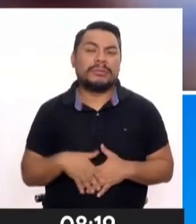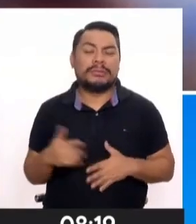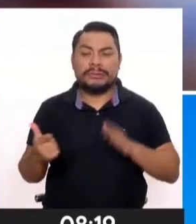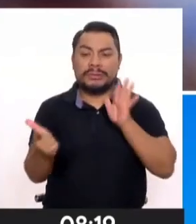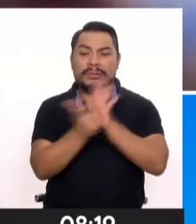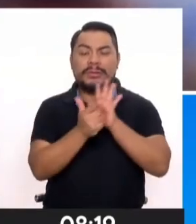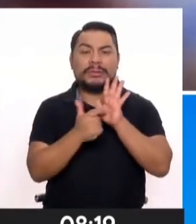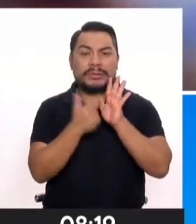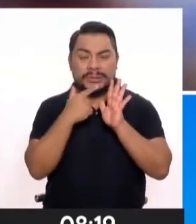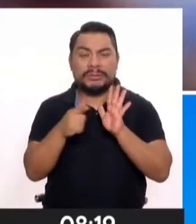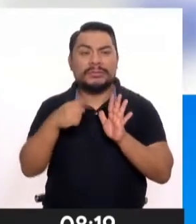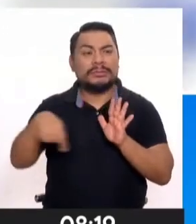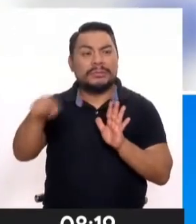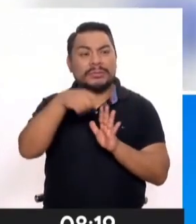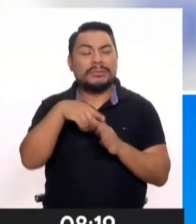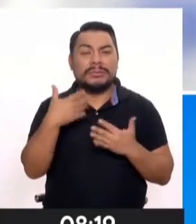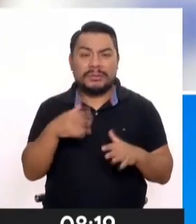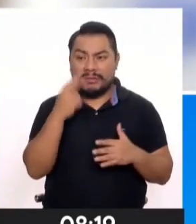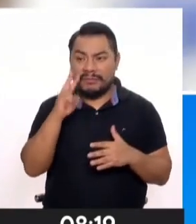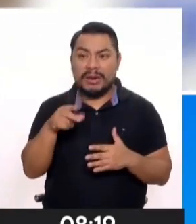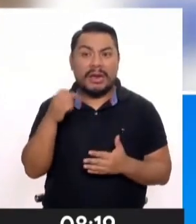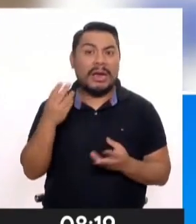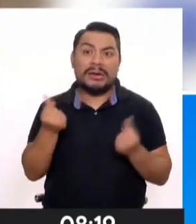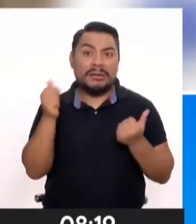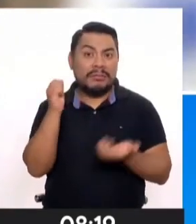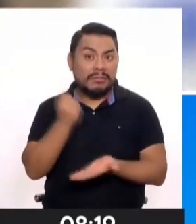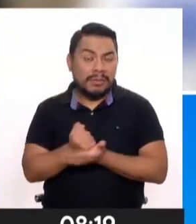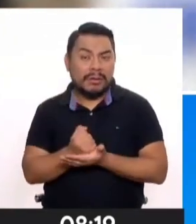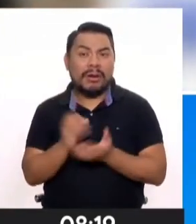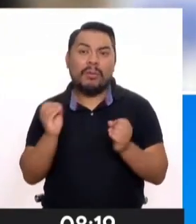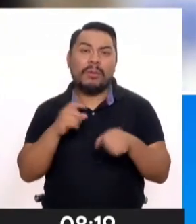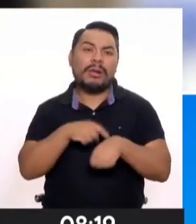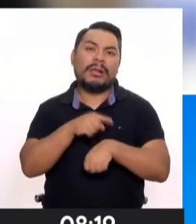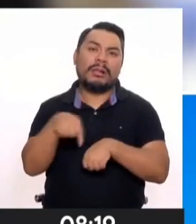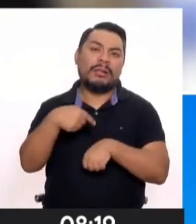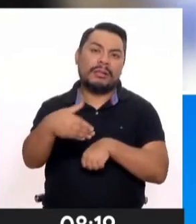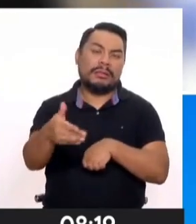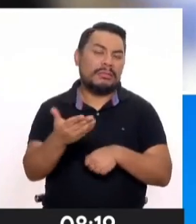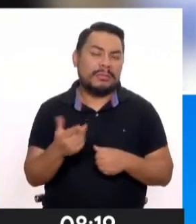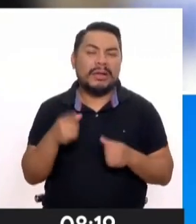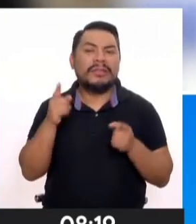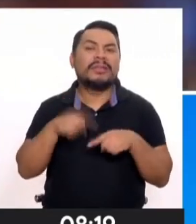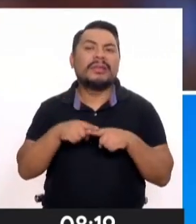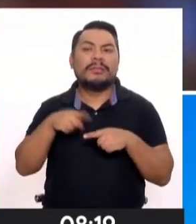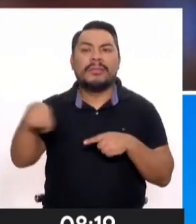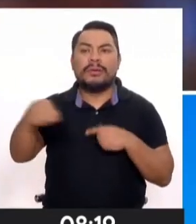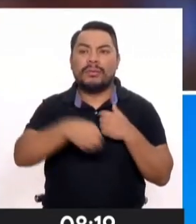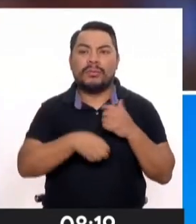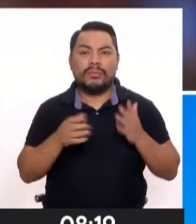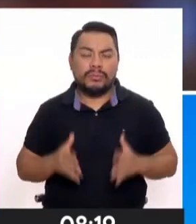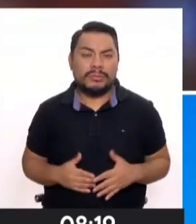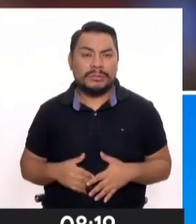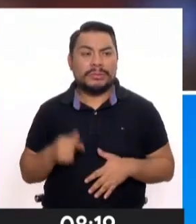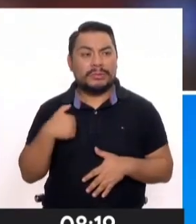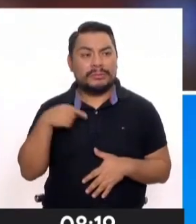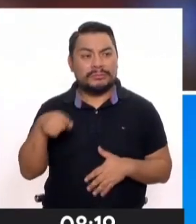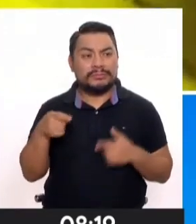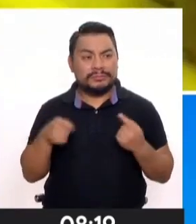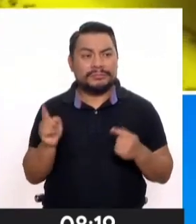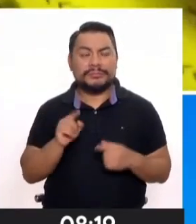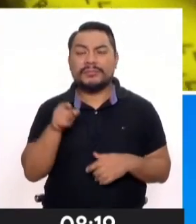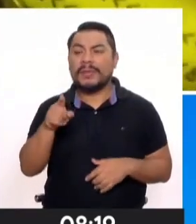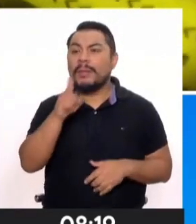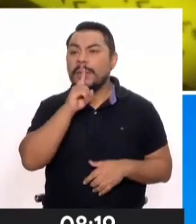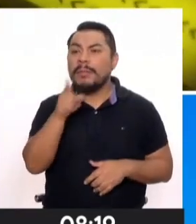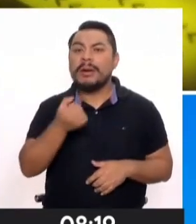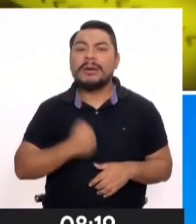ley se aprueba, a veces hemos visto muy rápido, es que los congresistas quieren. Insisto que aquí no hemos tratado si el